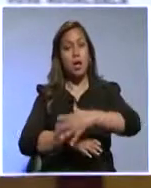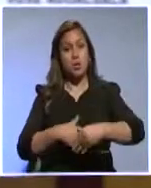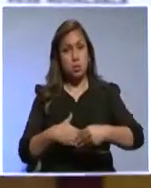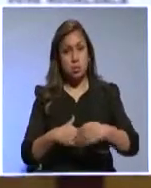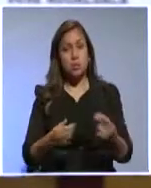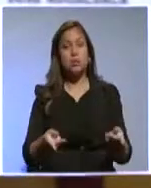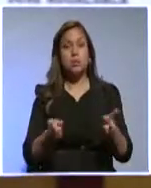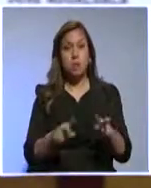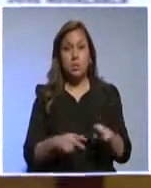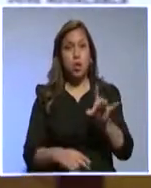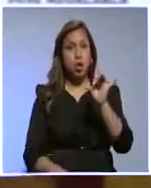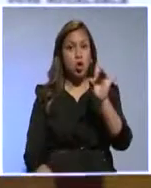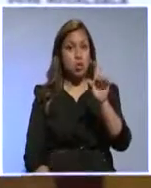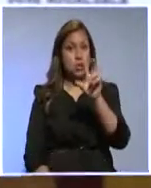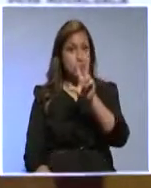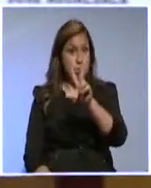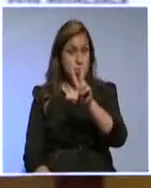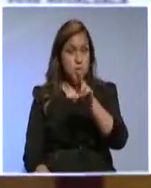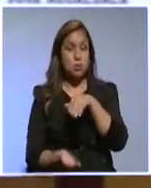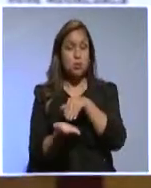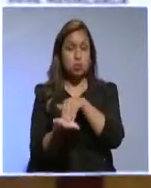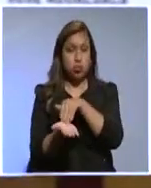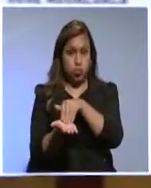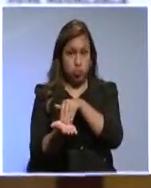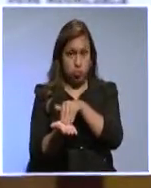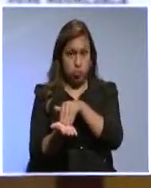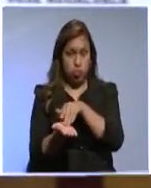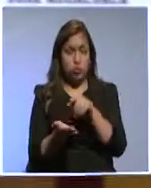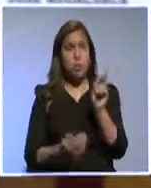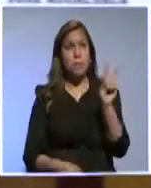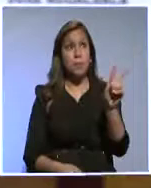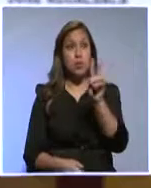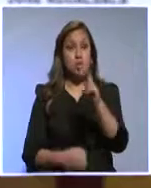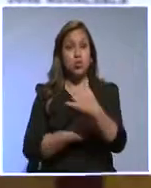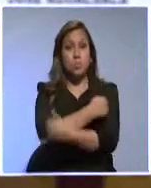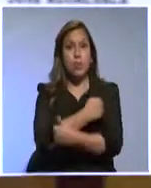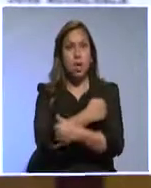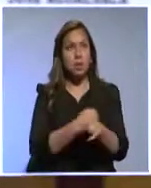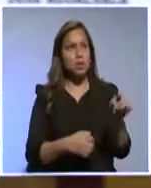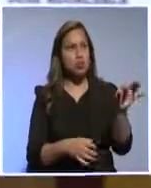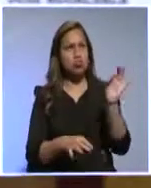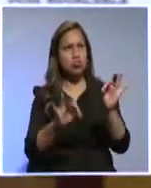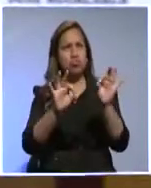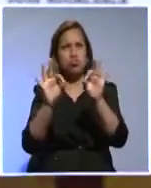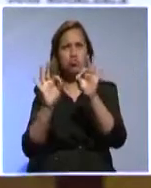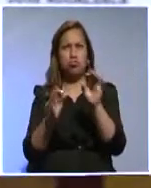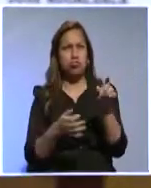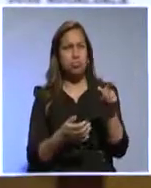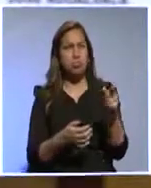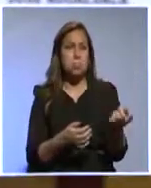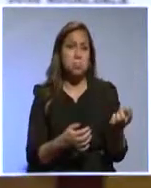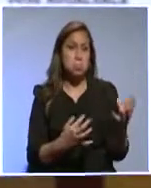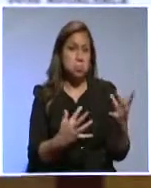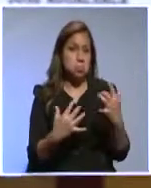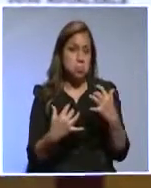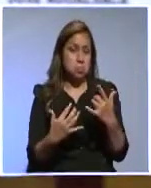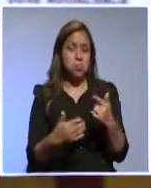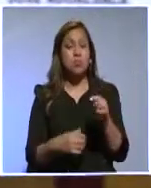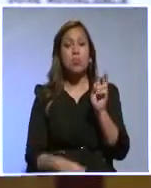Tenemos 83 miembros, de los cuales de 22 países y tenemos a 23